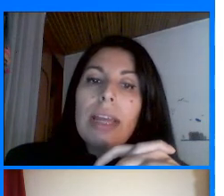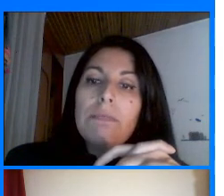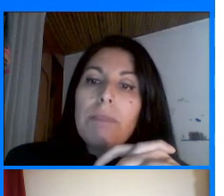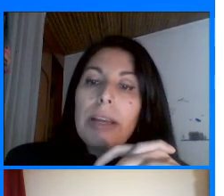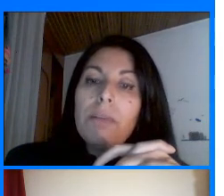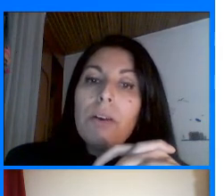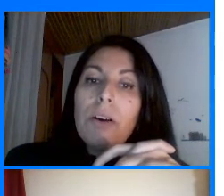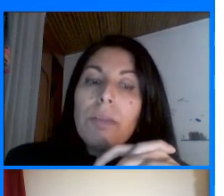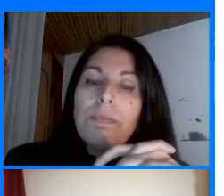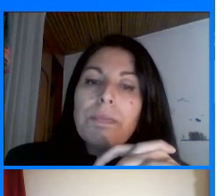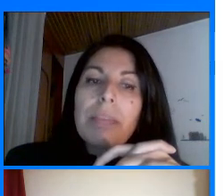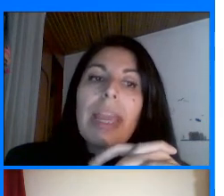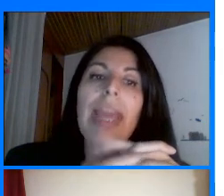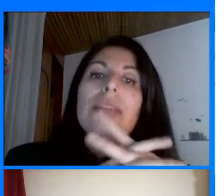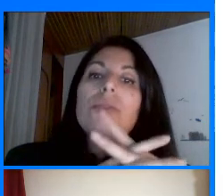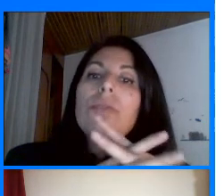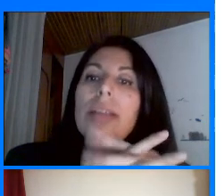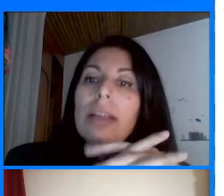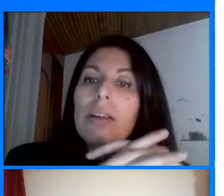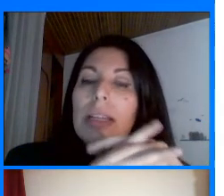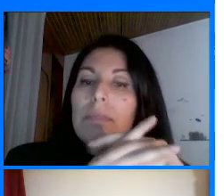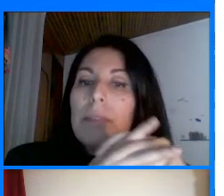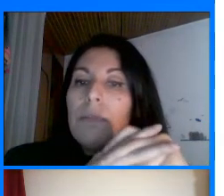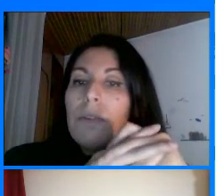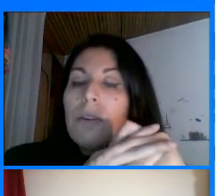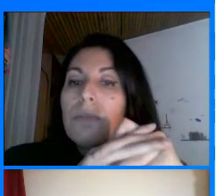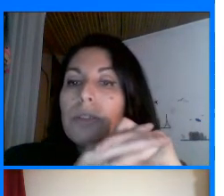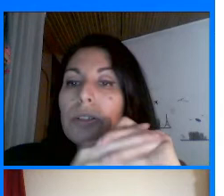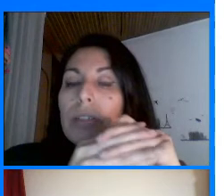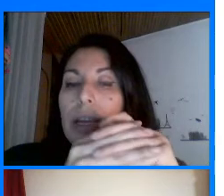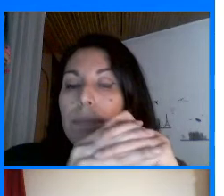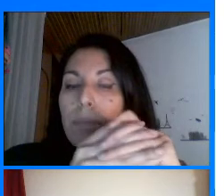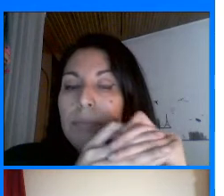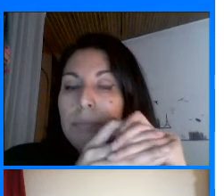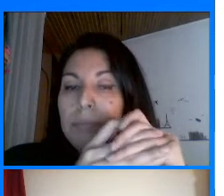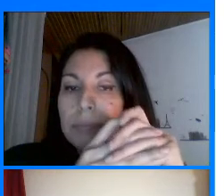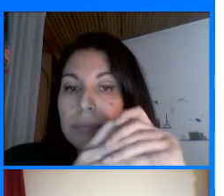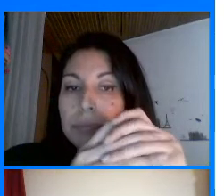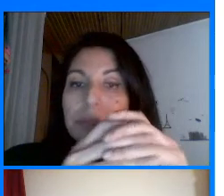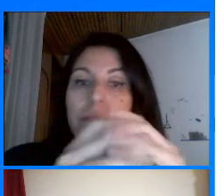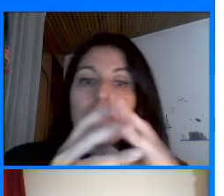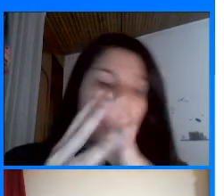Con el Imperio Mongol Él estuvo con el Imperio Mongol Mucho tiempo